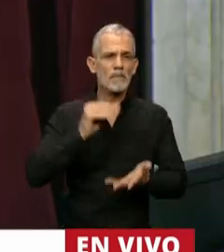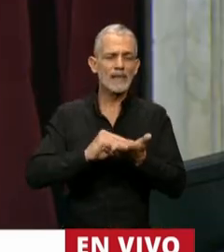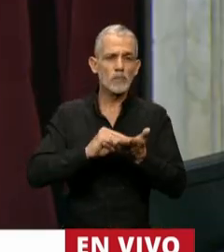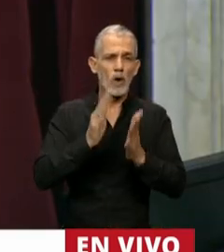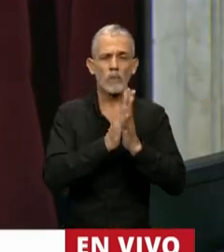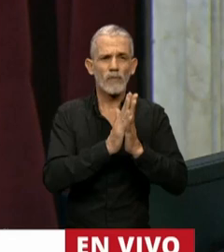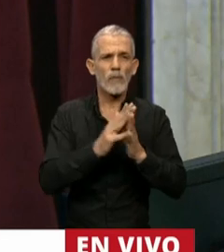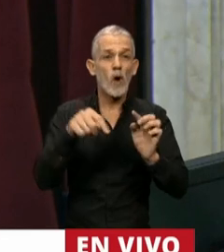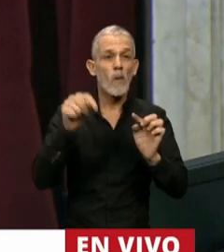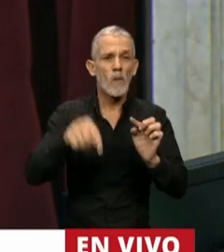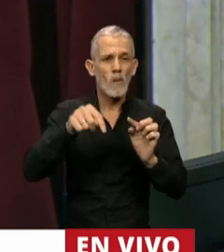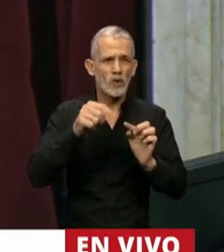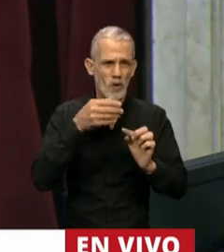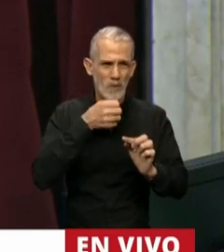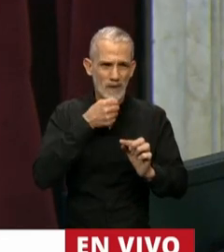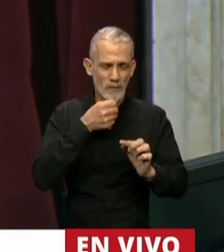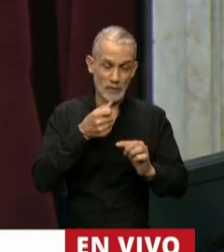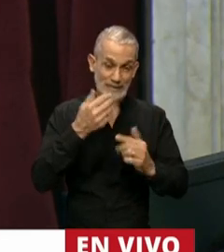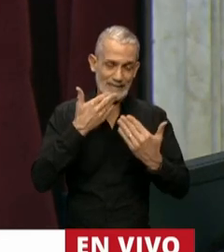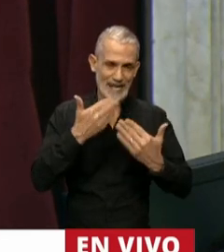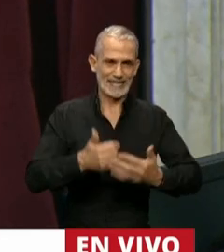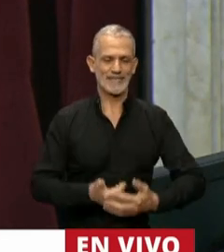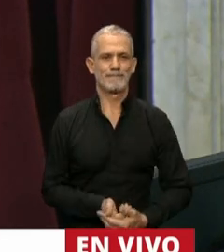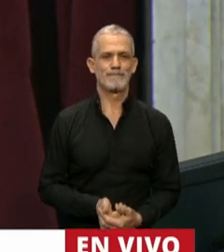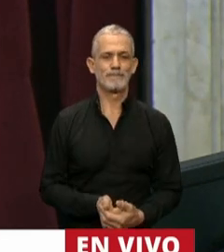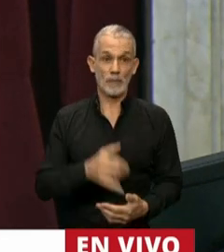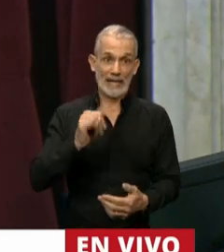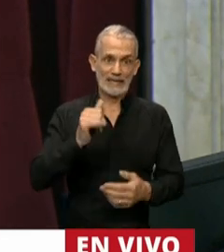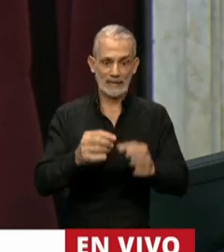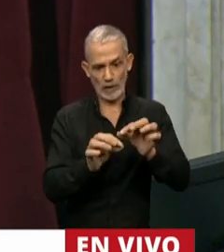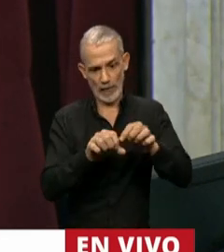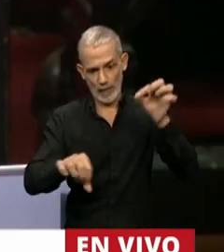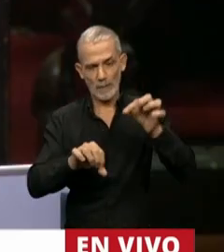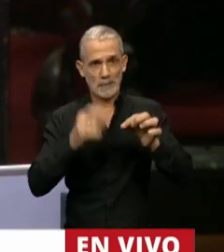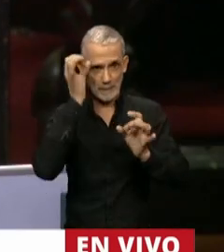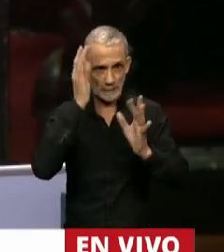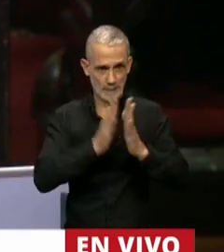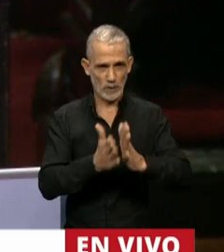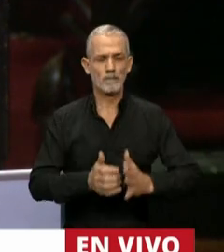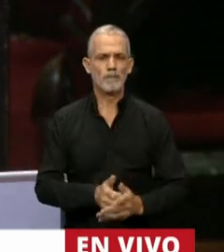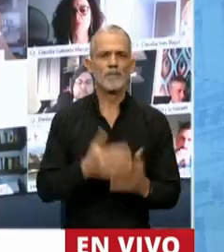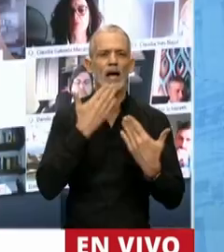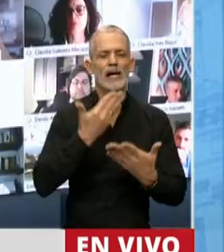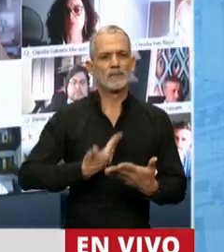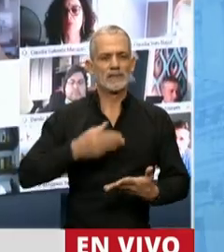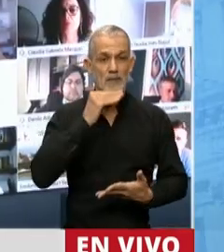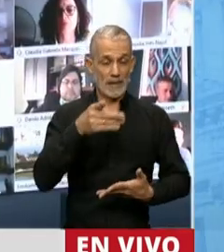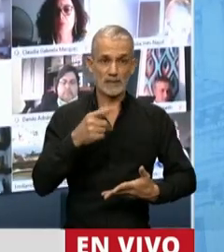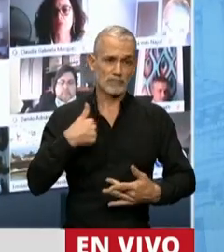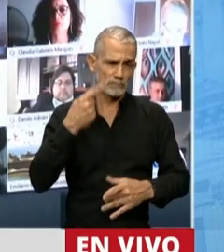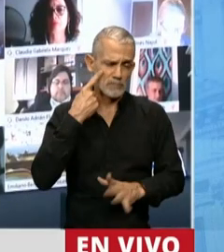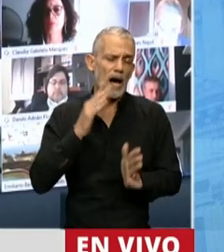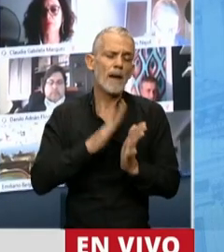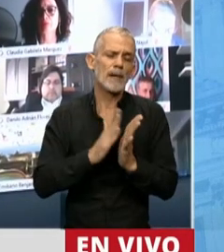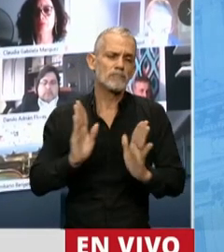Diputado, si puede apretar el botón. Gracias. Se desconectó bien. Gracias, presidente. Voy a tratar de